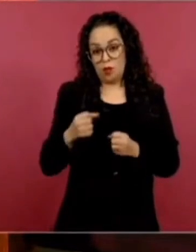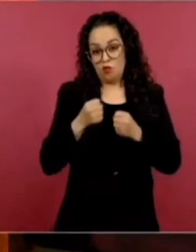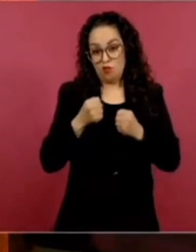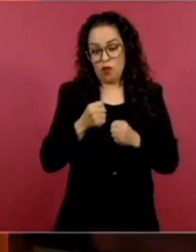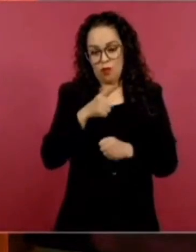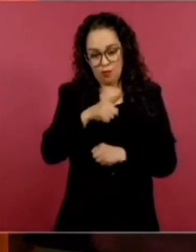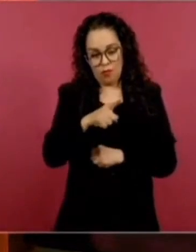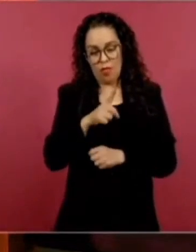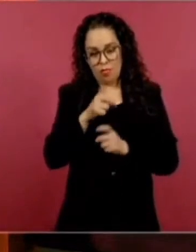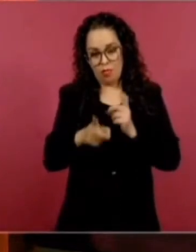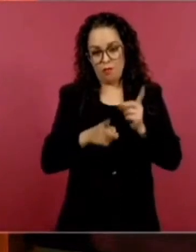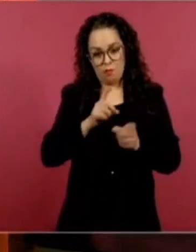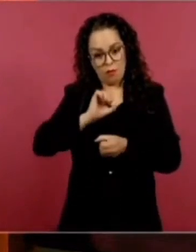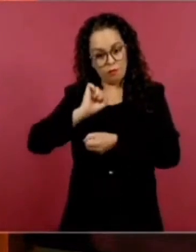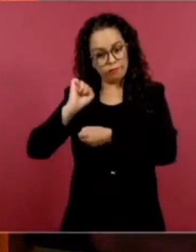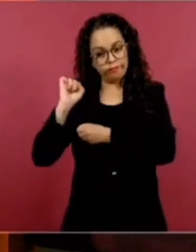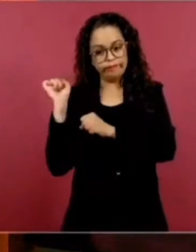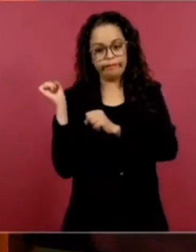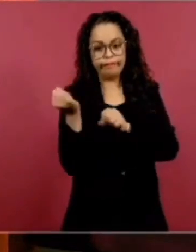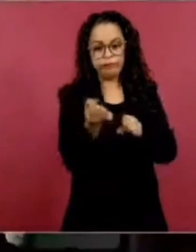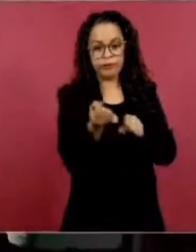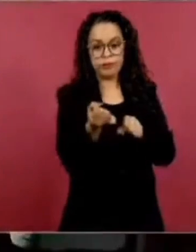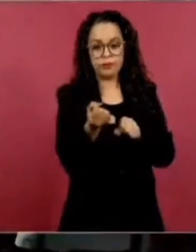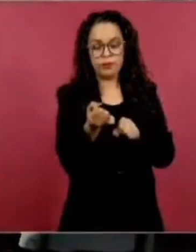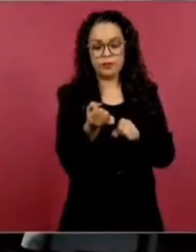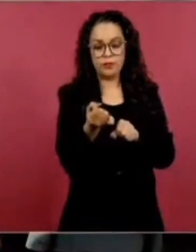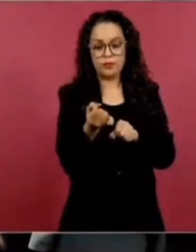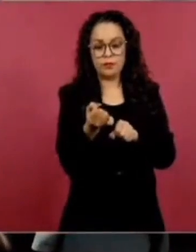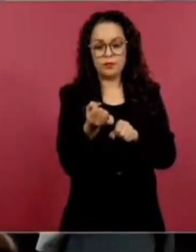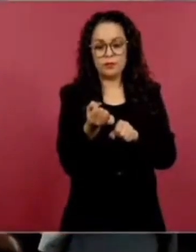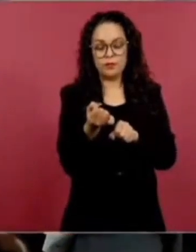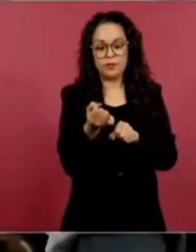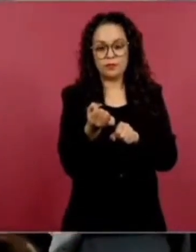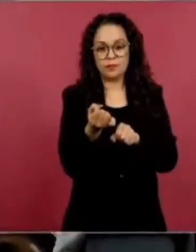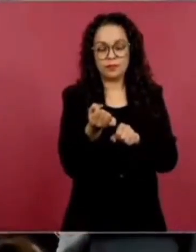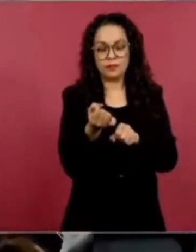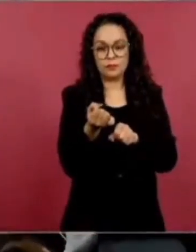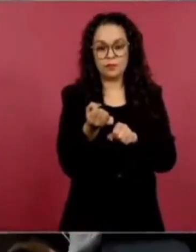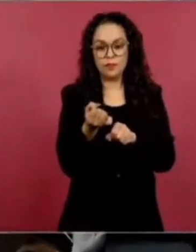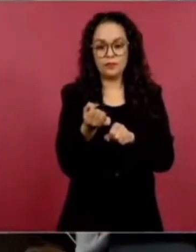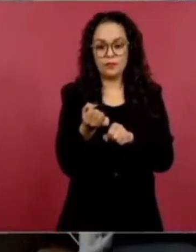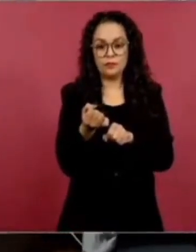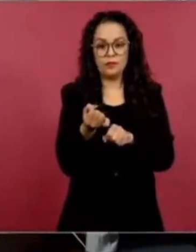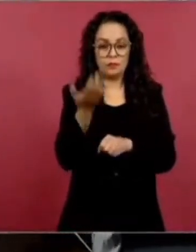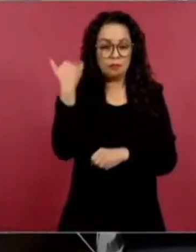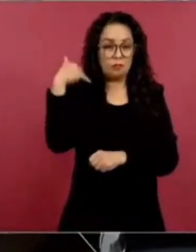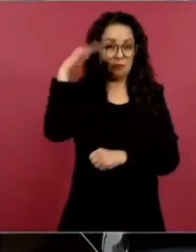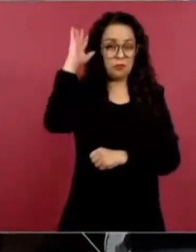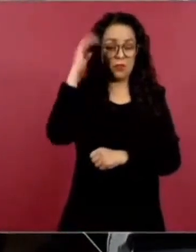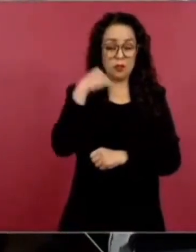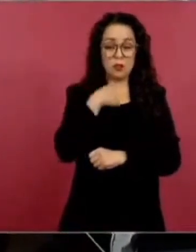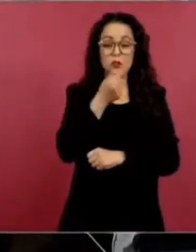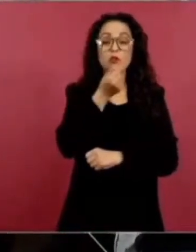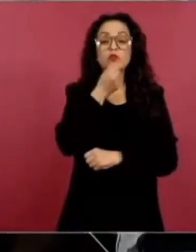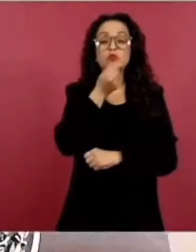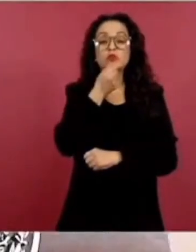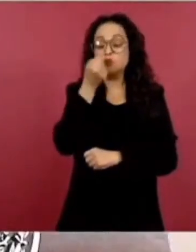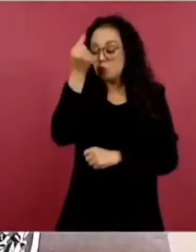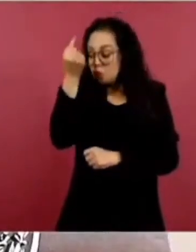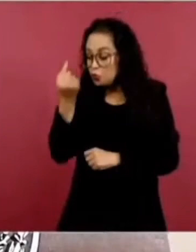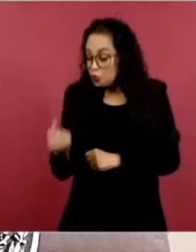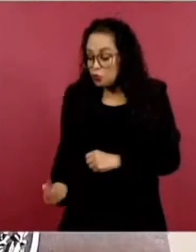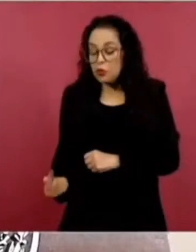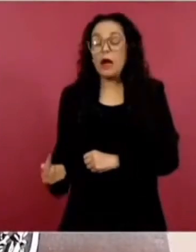Y hace décadas, cuando yo era niño, y en